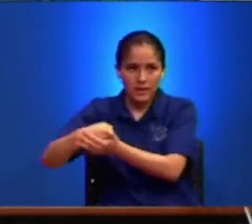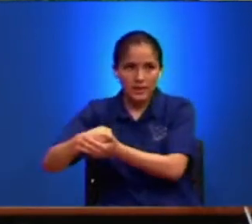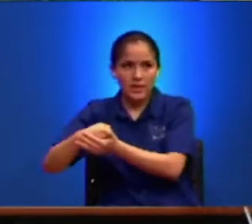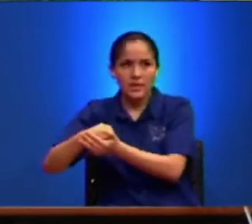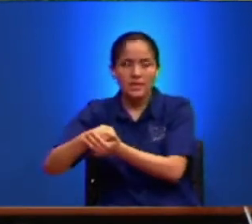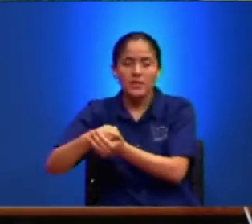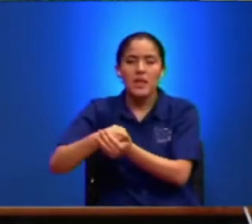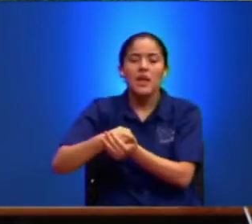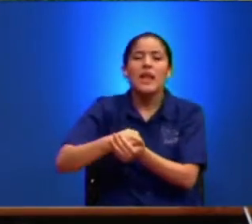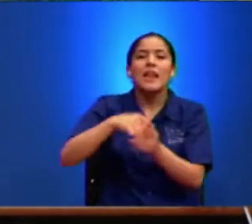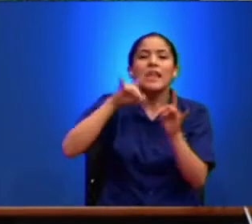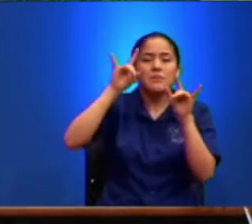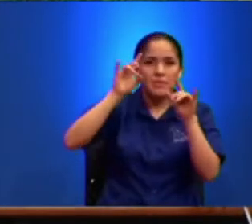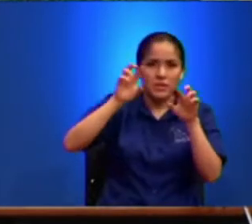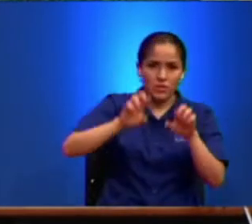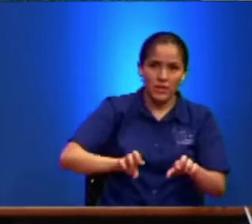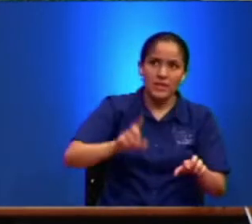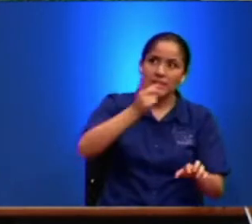Muchachitos